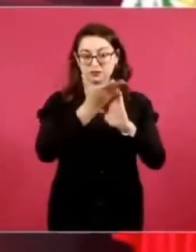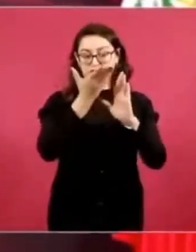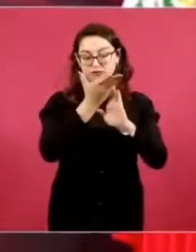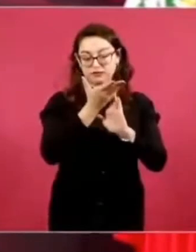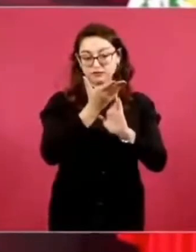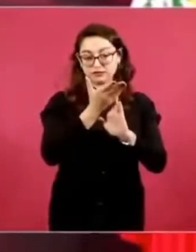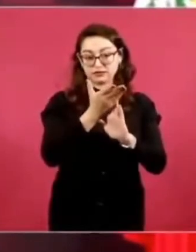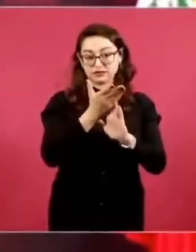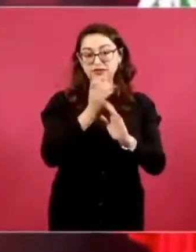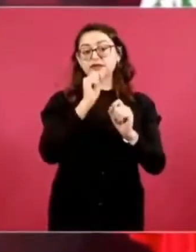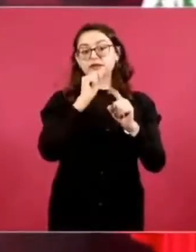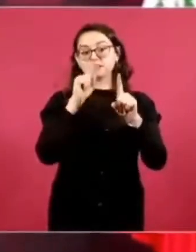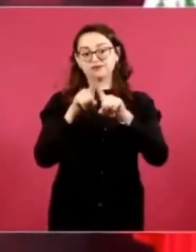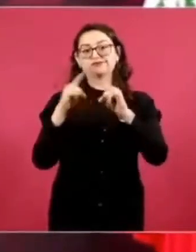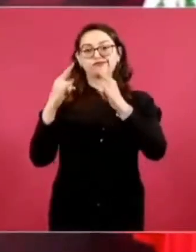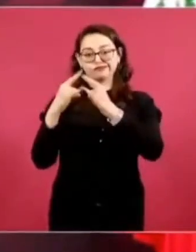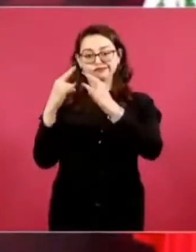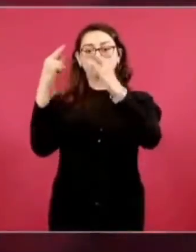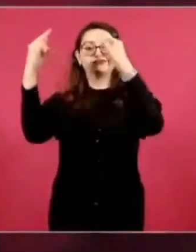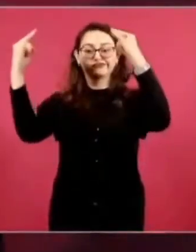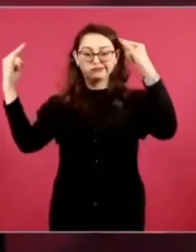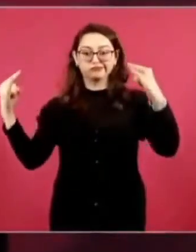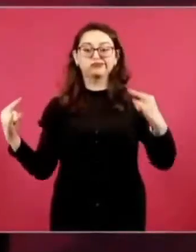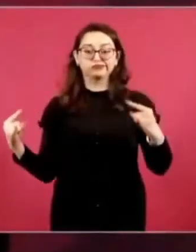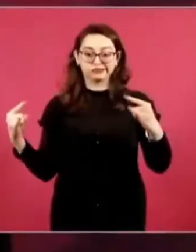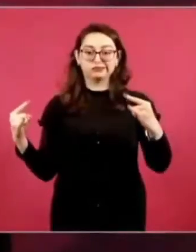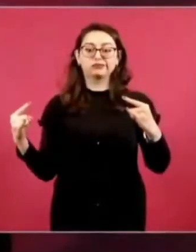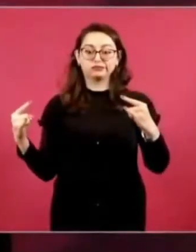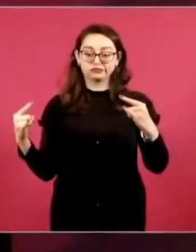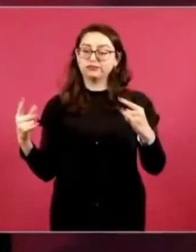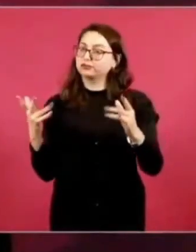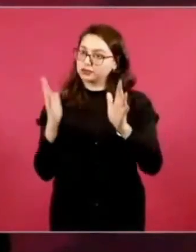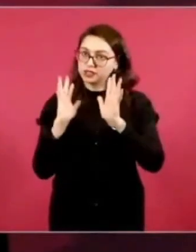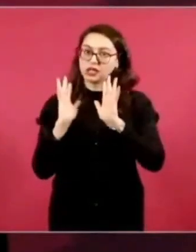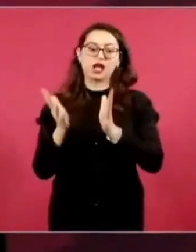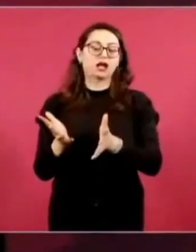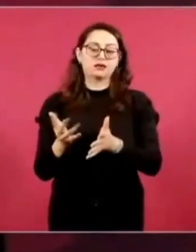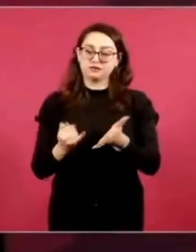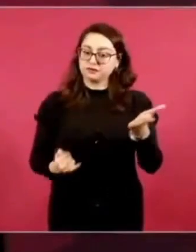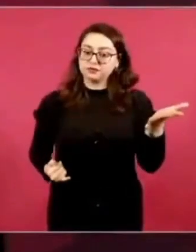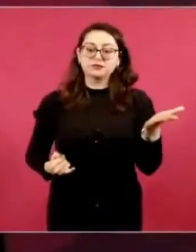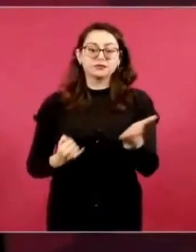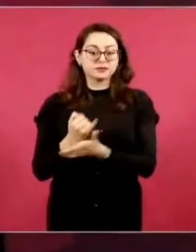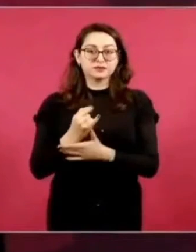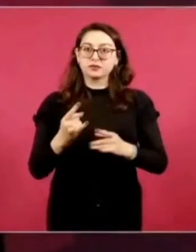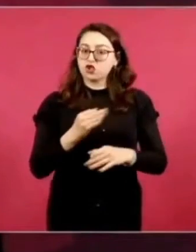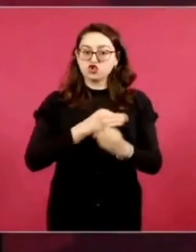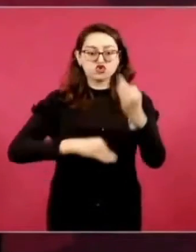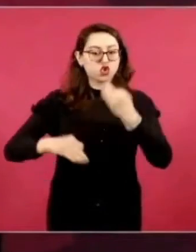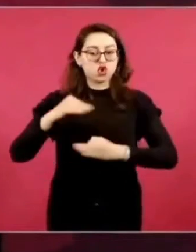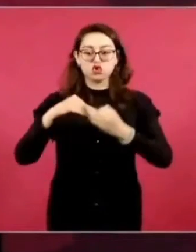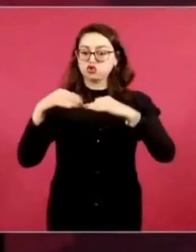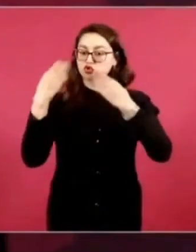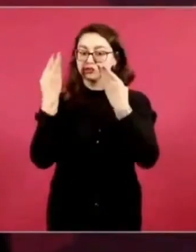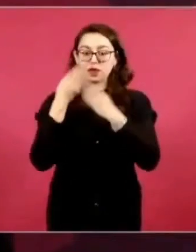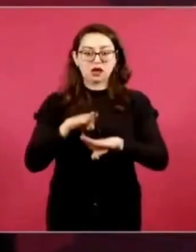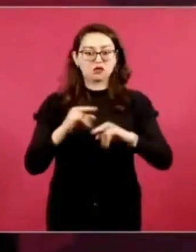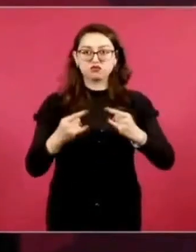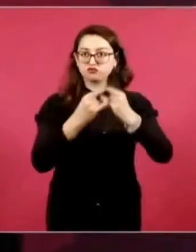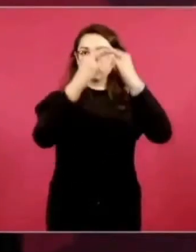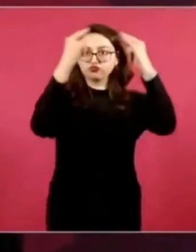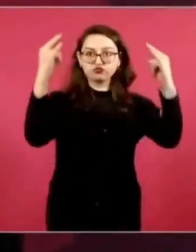afuera y ya también, ya llevamos casi todos los techos